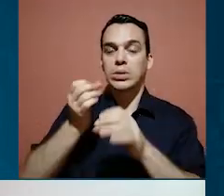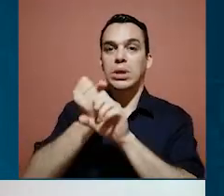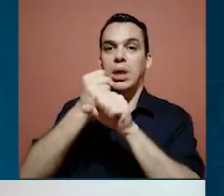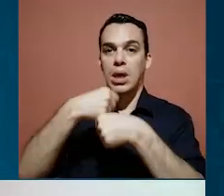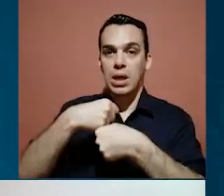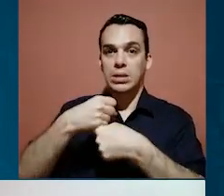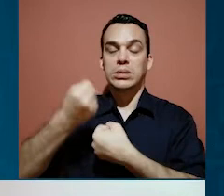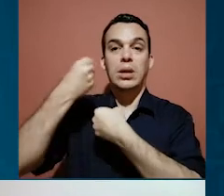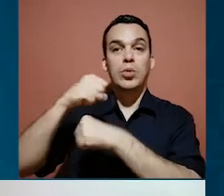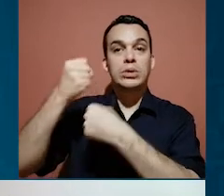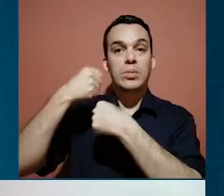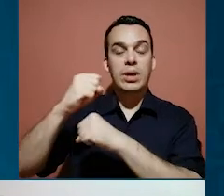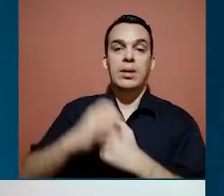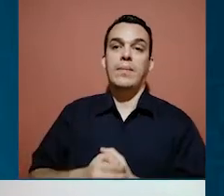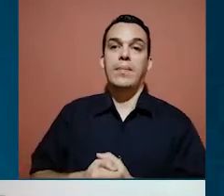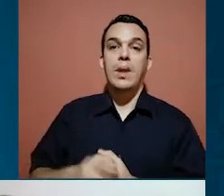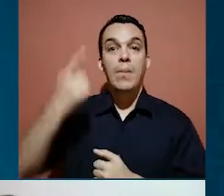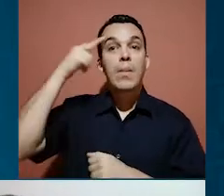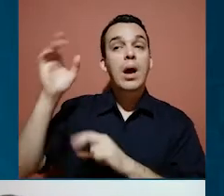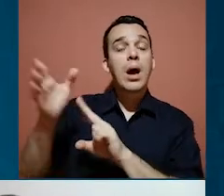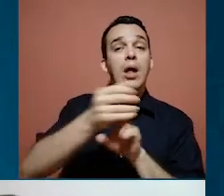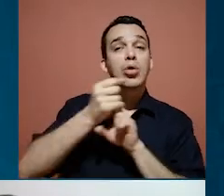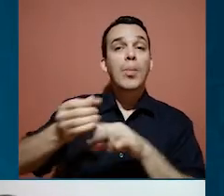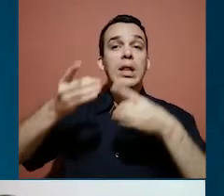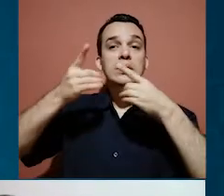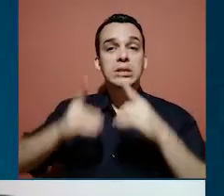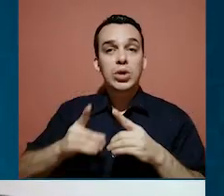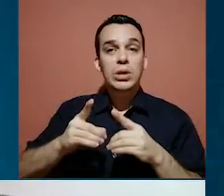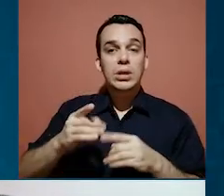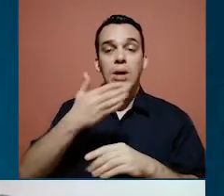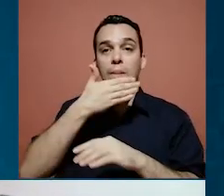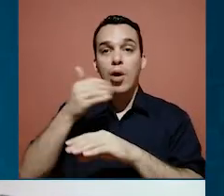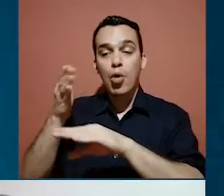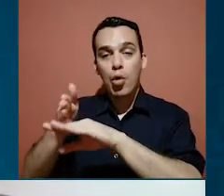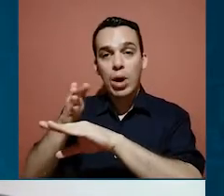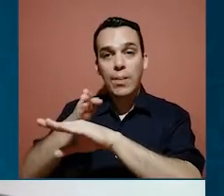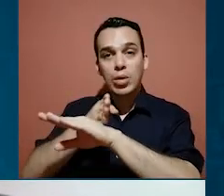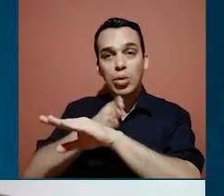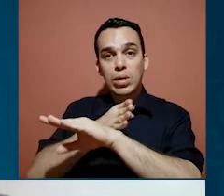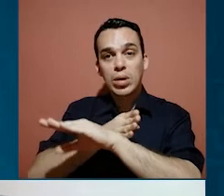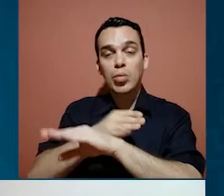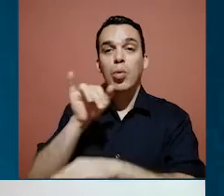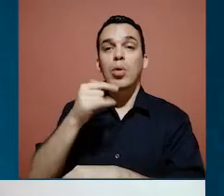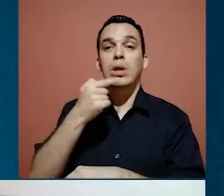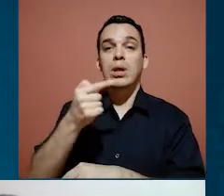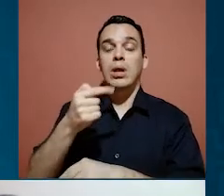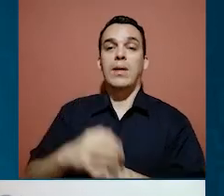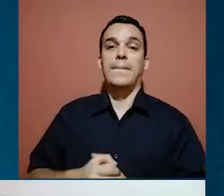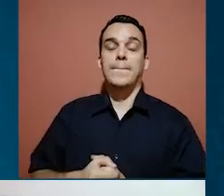que brinda la Municipalidad para la toma de decisiones y para mejorar mejoramiento continuo, como lo decía